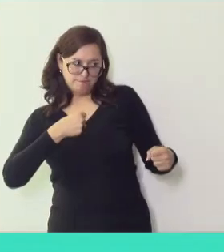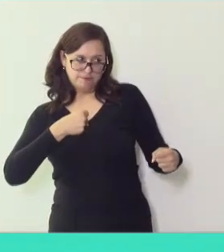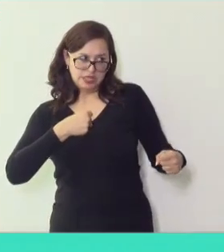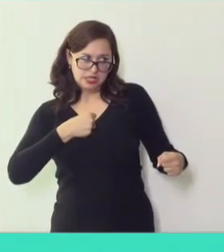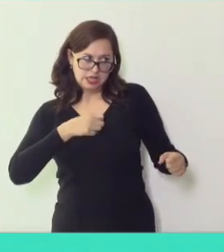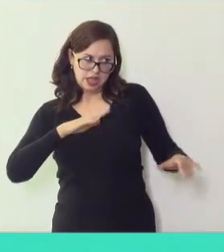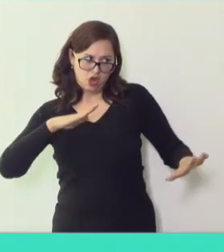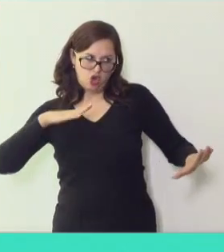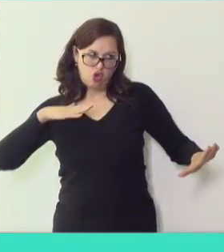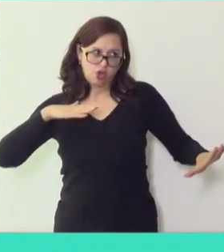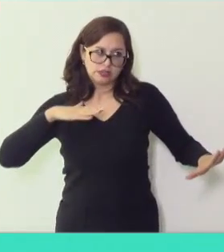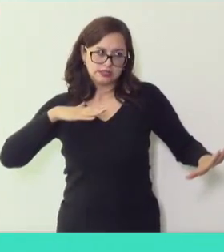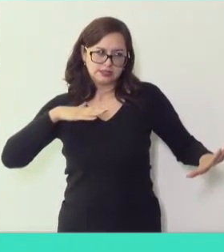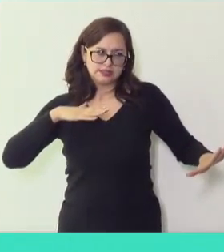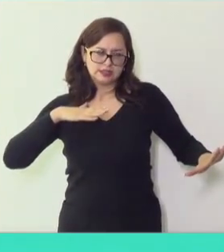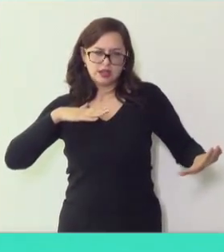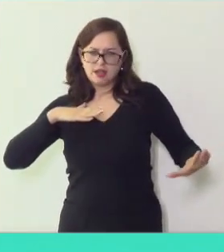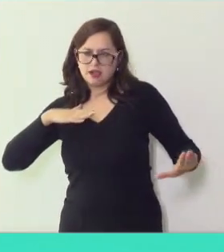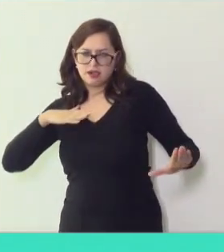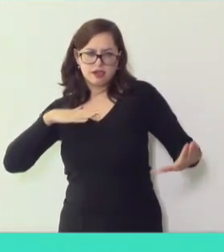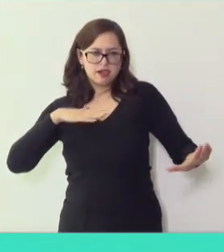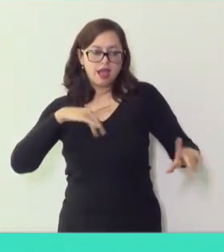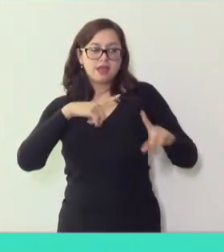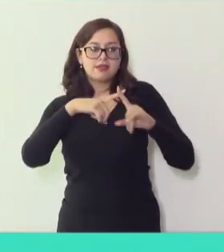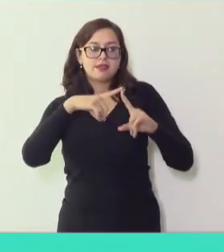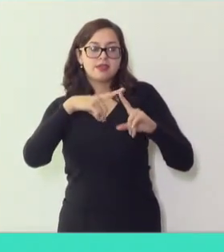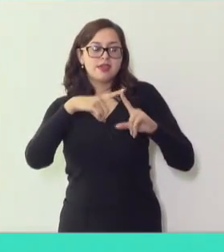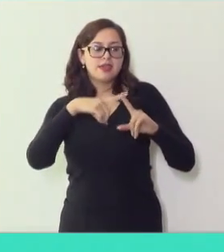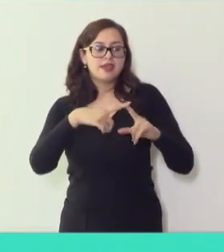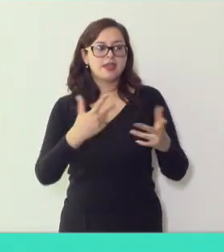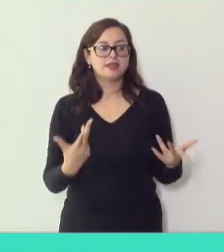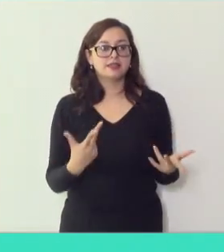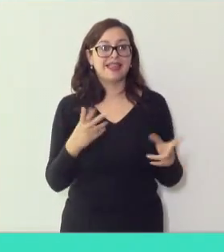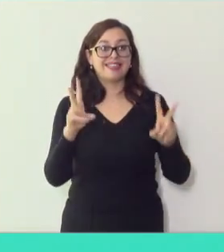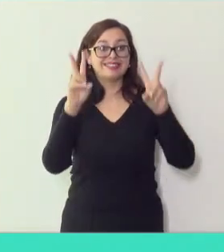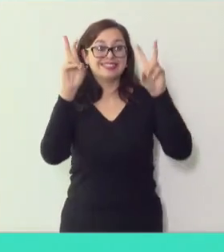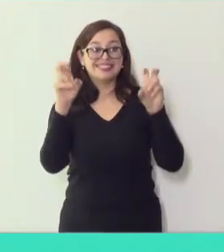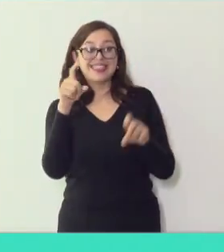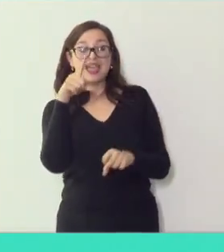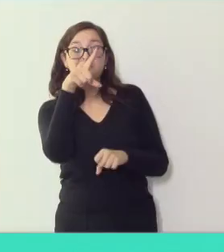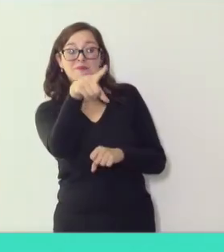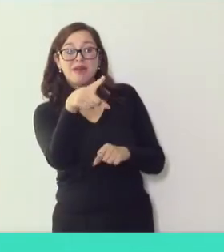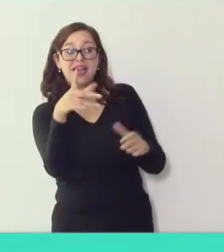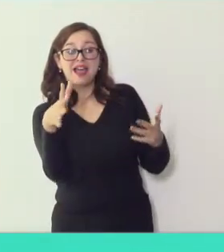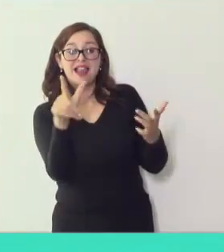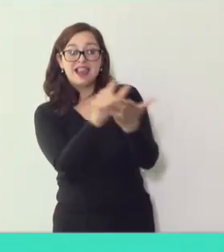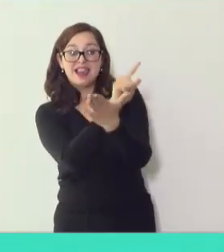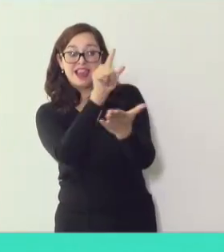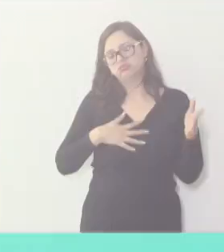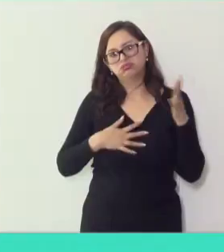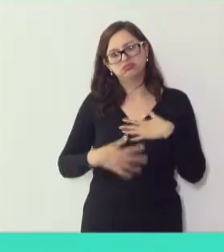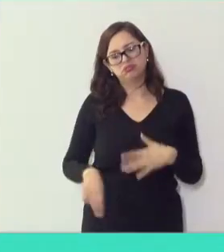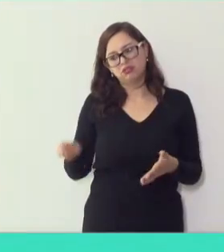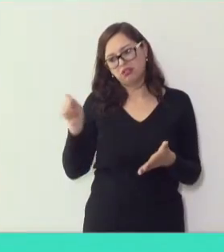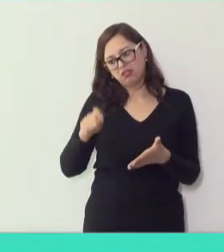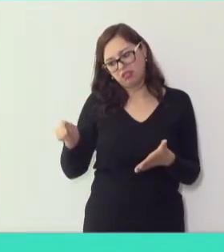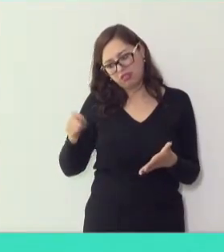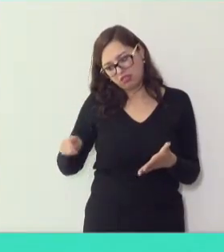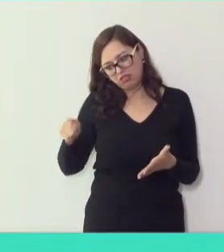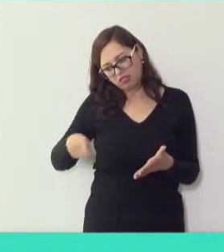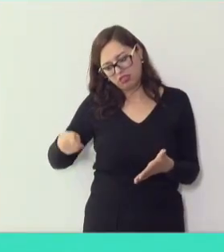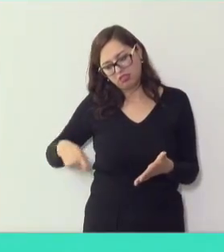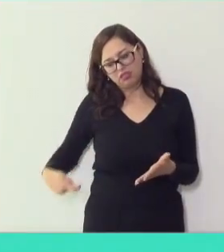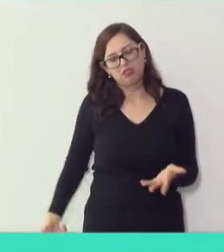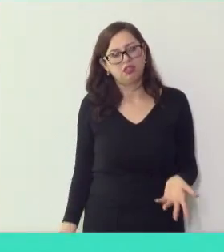tema de reformar el 69 del Código Fiscal, no exigirle al IFAI que ordenara algo que finalmente no se cumplió. La